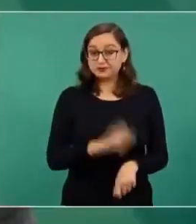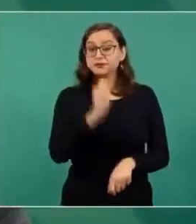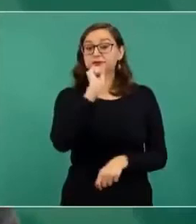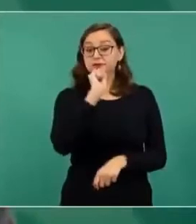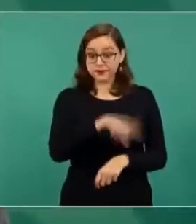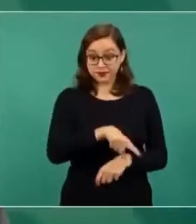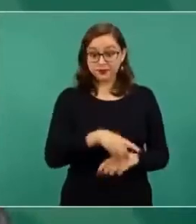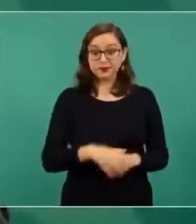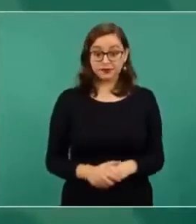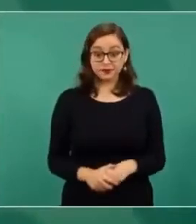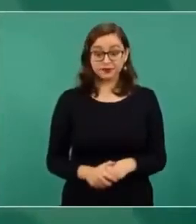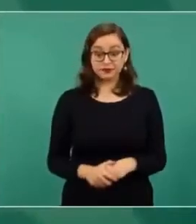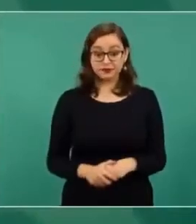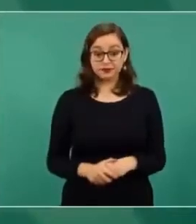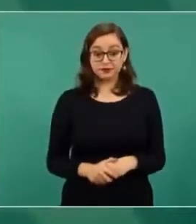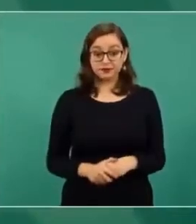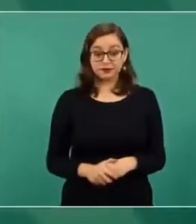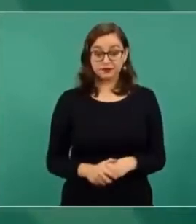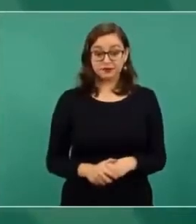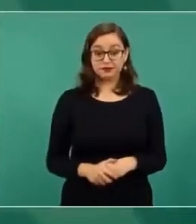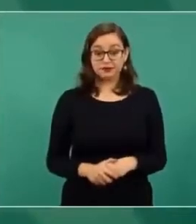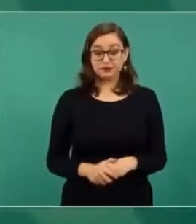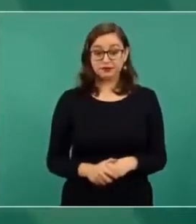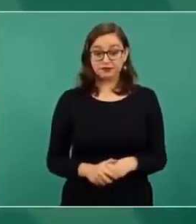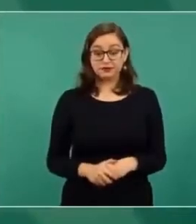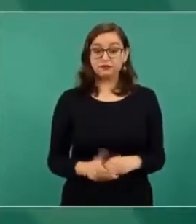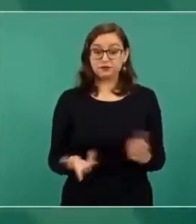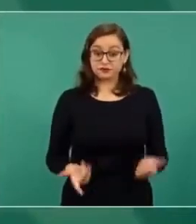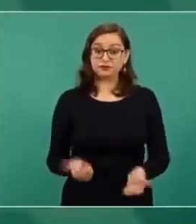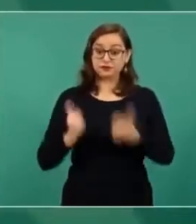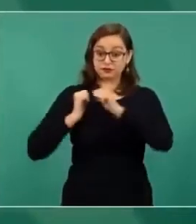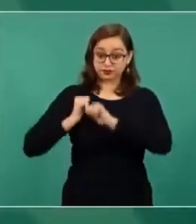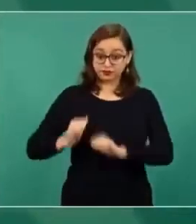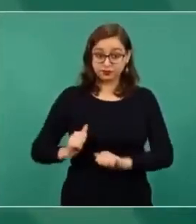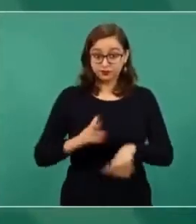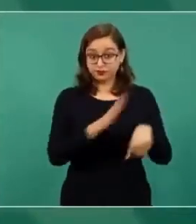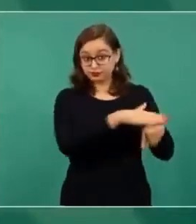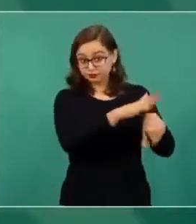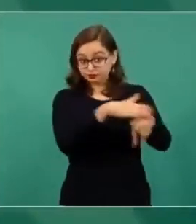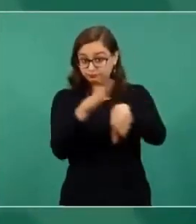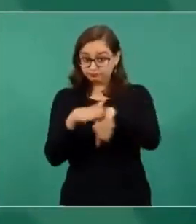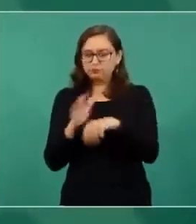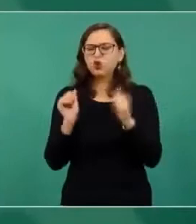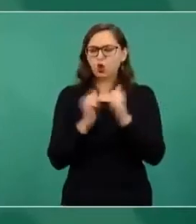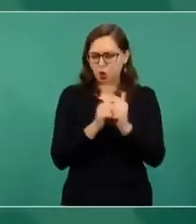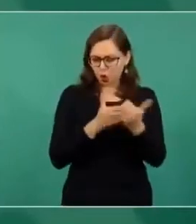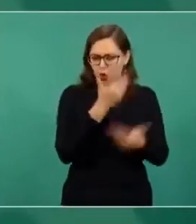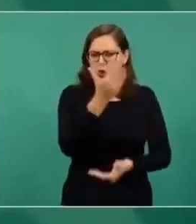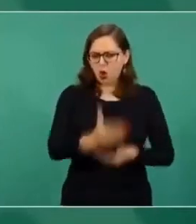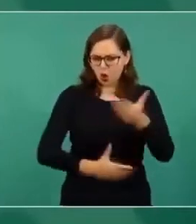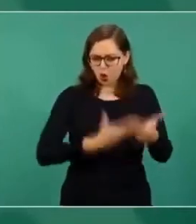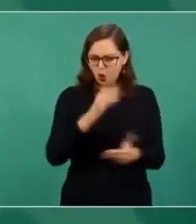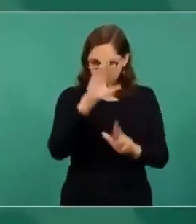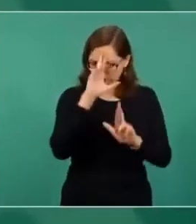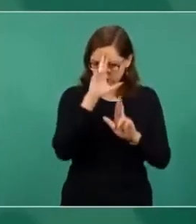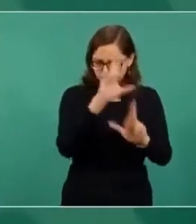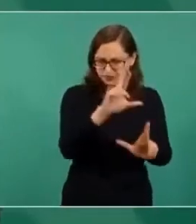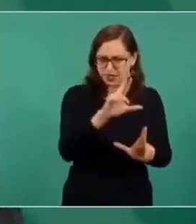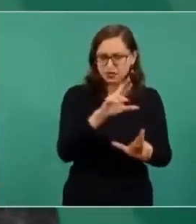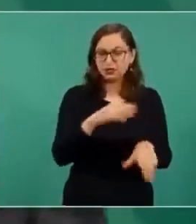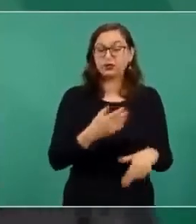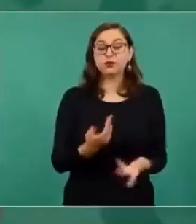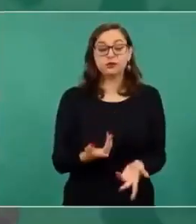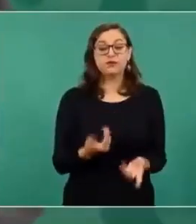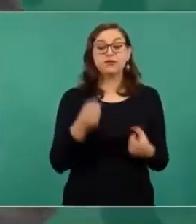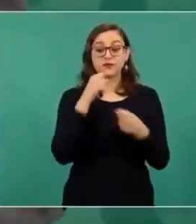respetuoso a las autoridades universitarias y también